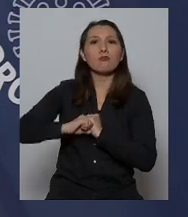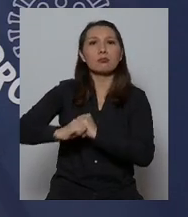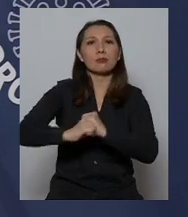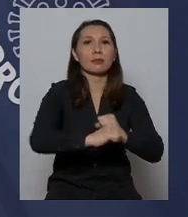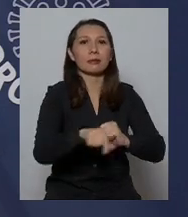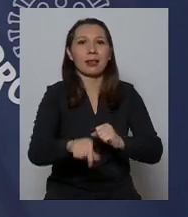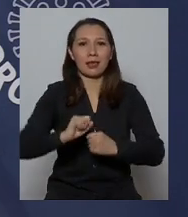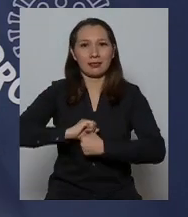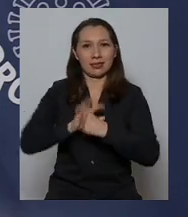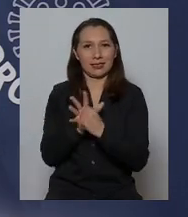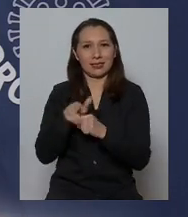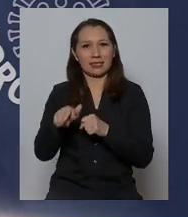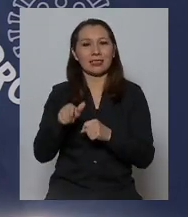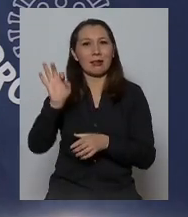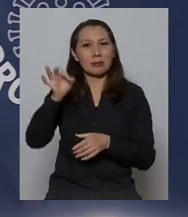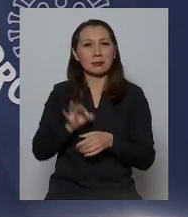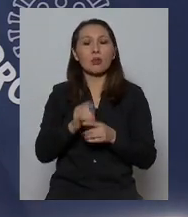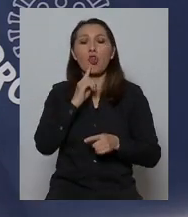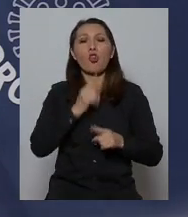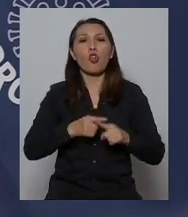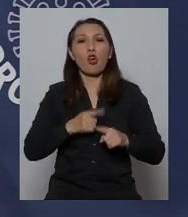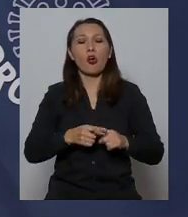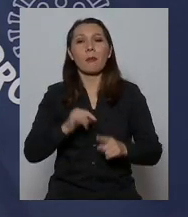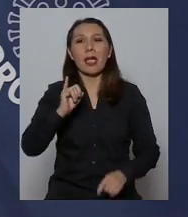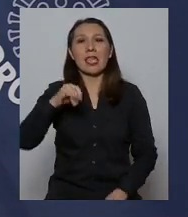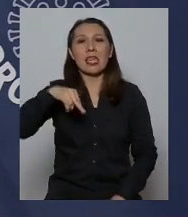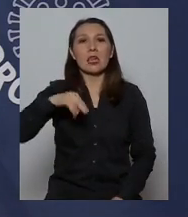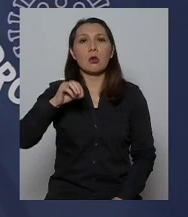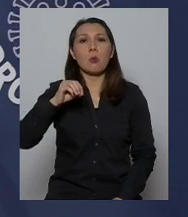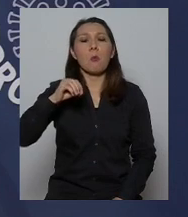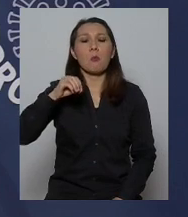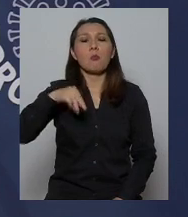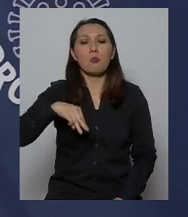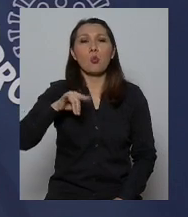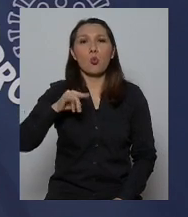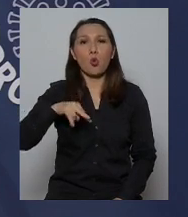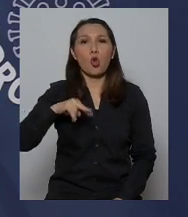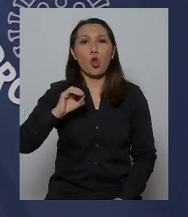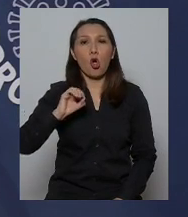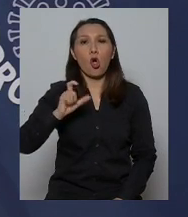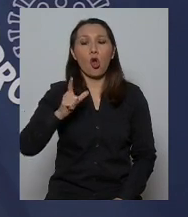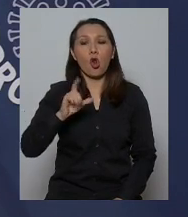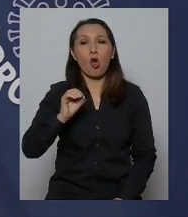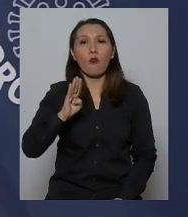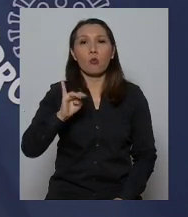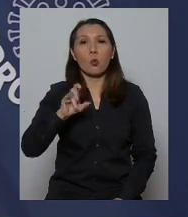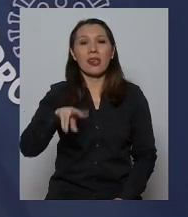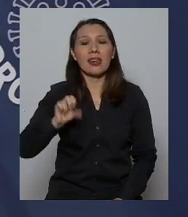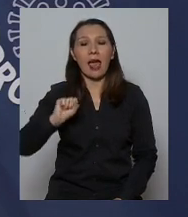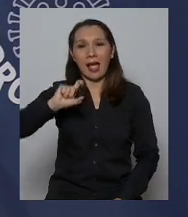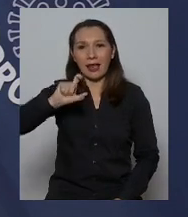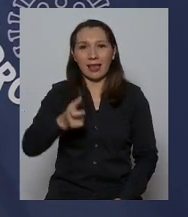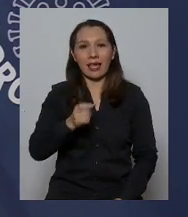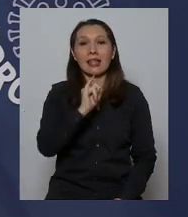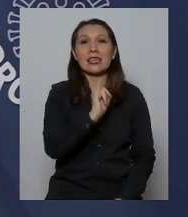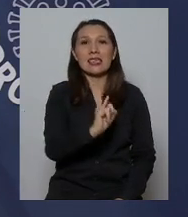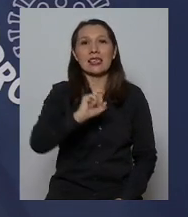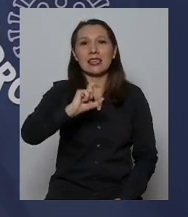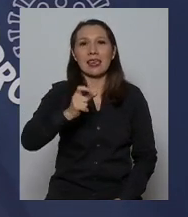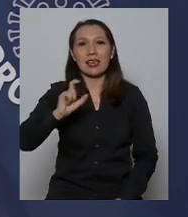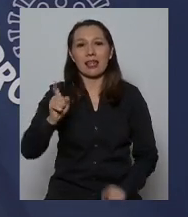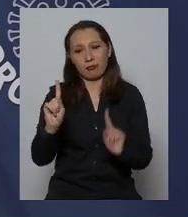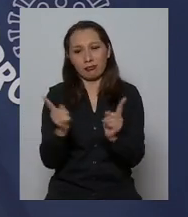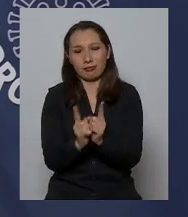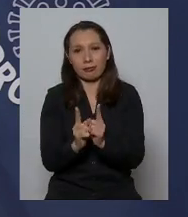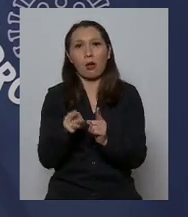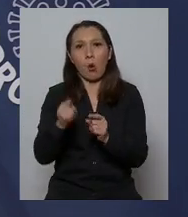específicamente una partícula que se llama inmunoglobulina G de gato, IgG, que